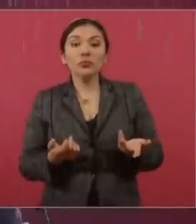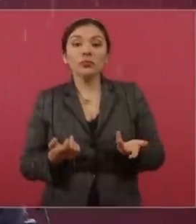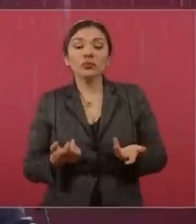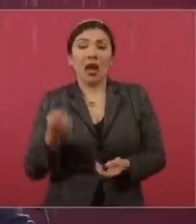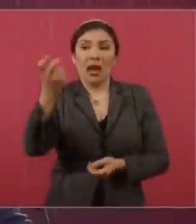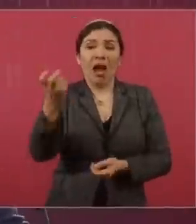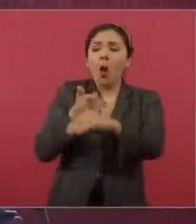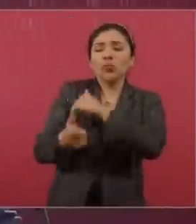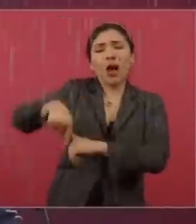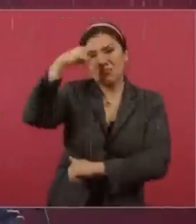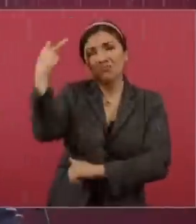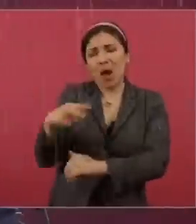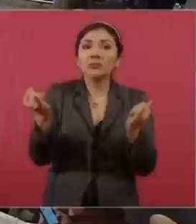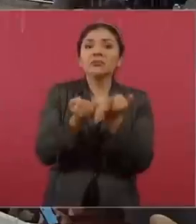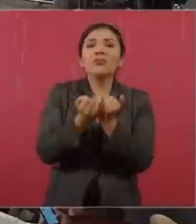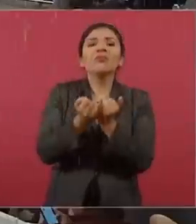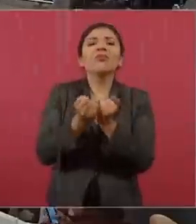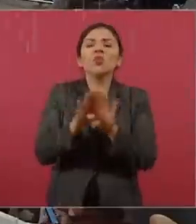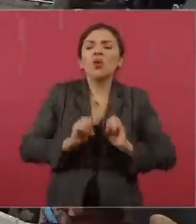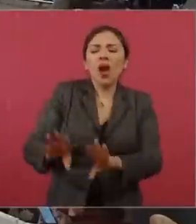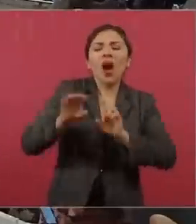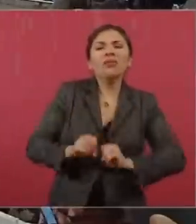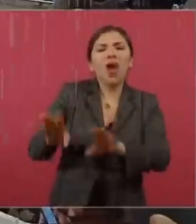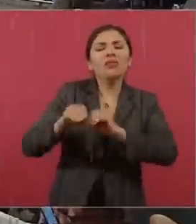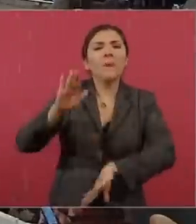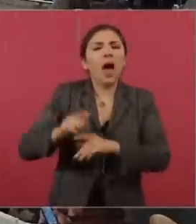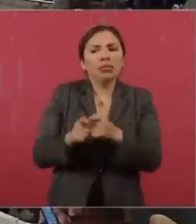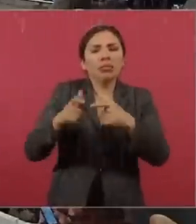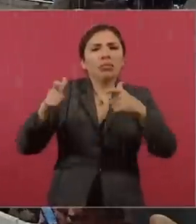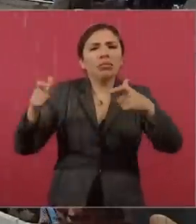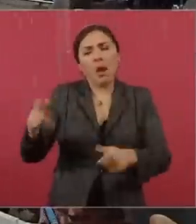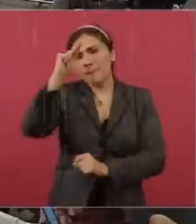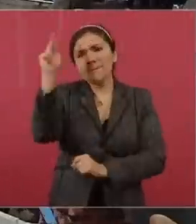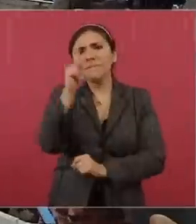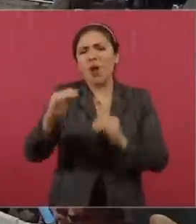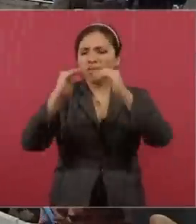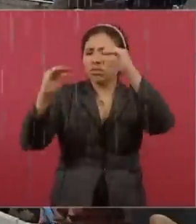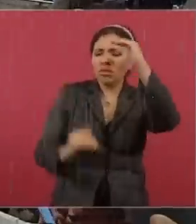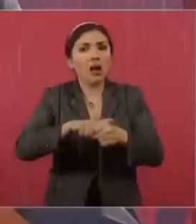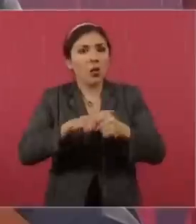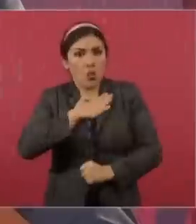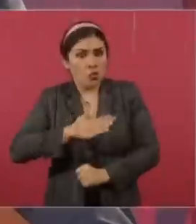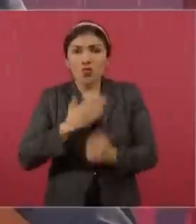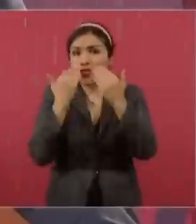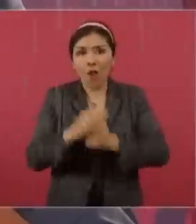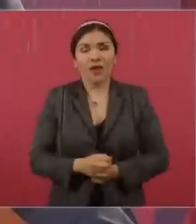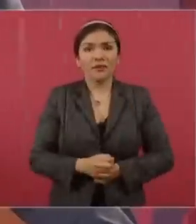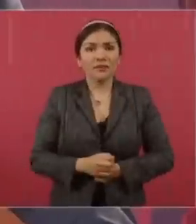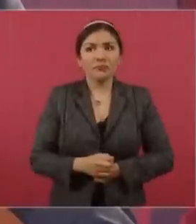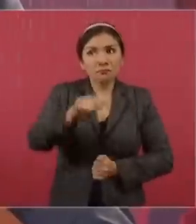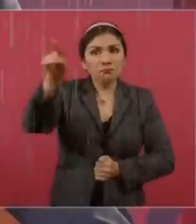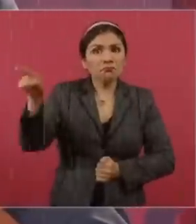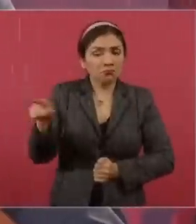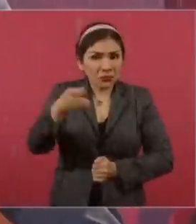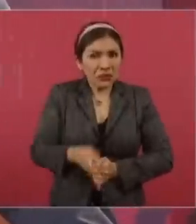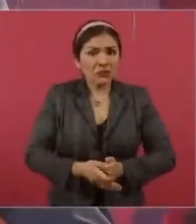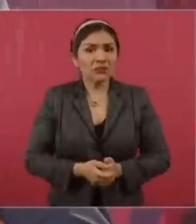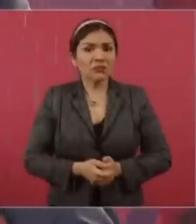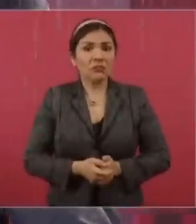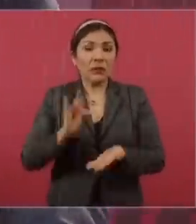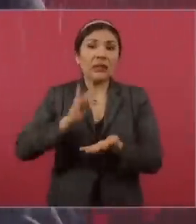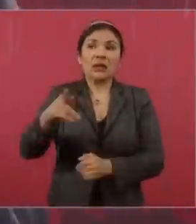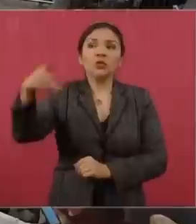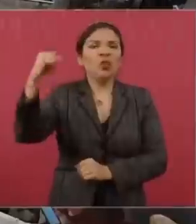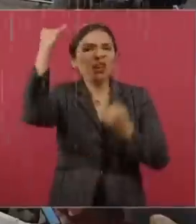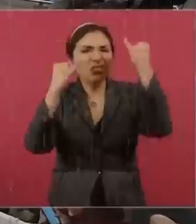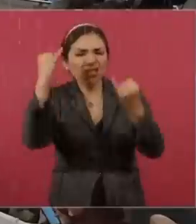protegido la corrupción en México, que ha permitido que se produzca una monstruosa desigualdad económica y social. Ellos, con sus